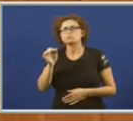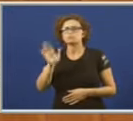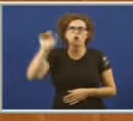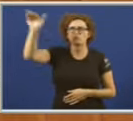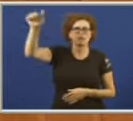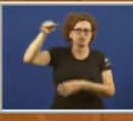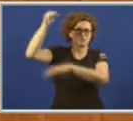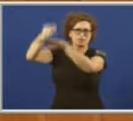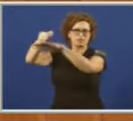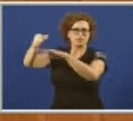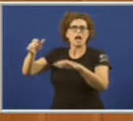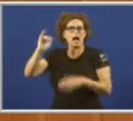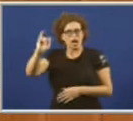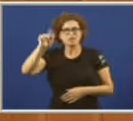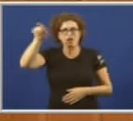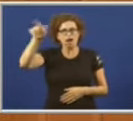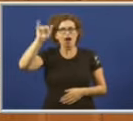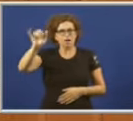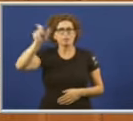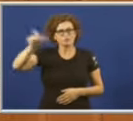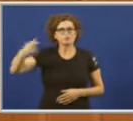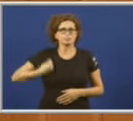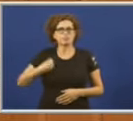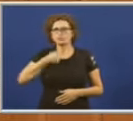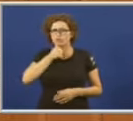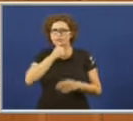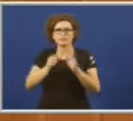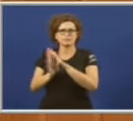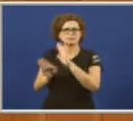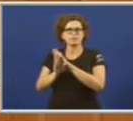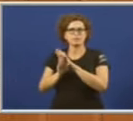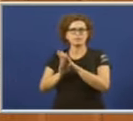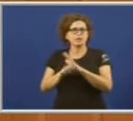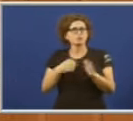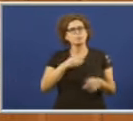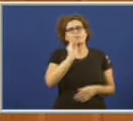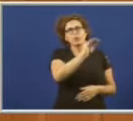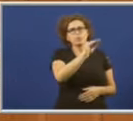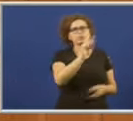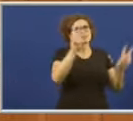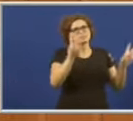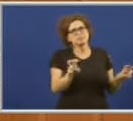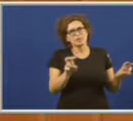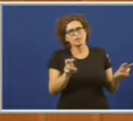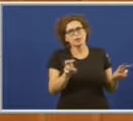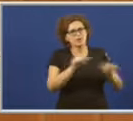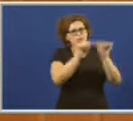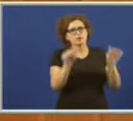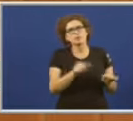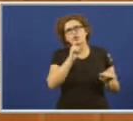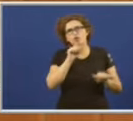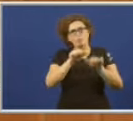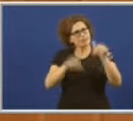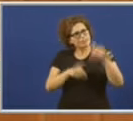montaña que sí, tamén existe e ainda vive xente. Pregunta dicotómica, este respeito en formato referendo.